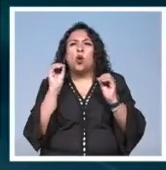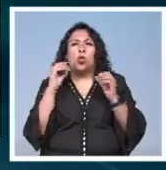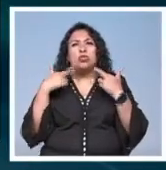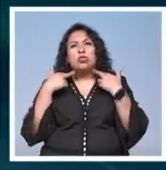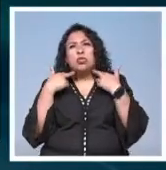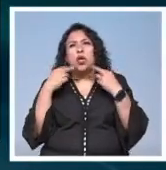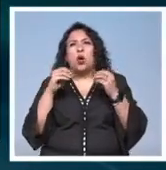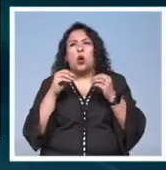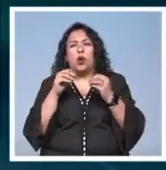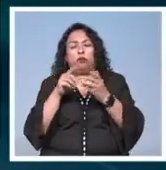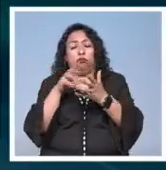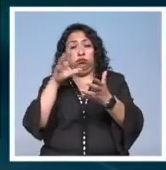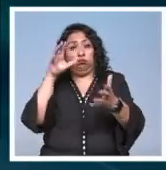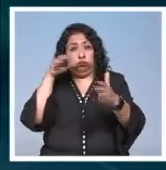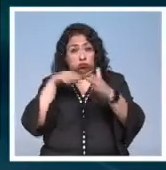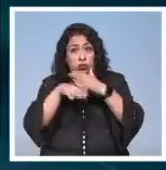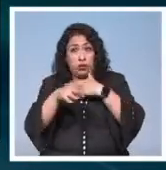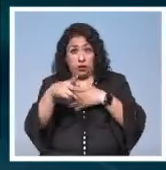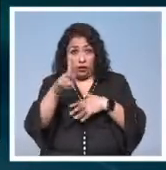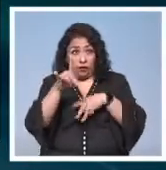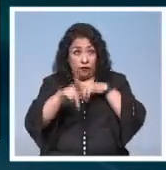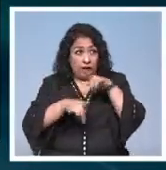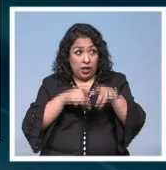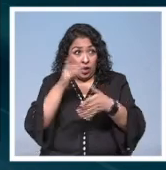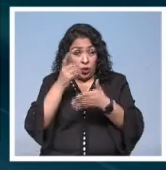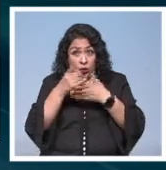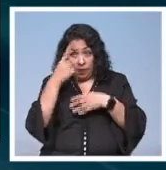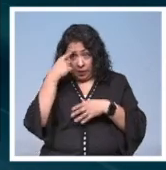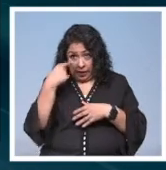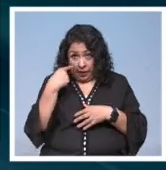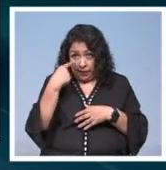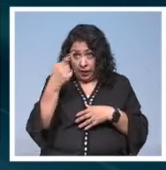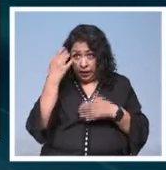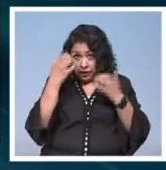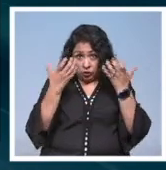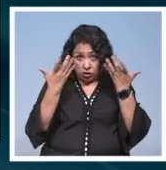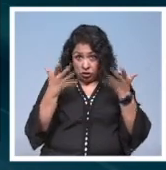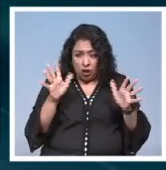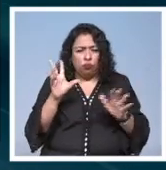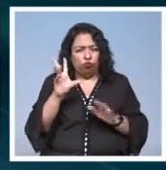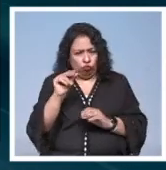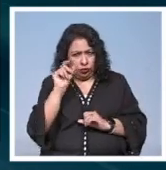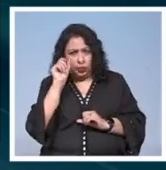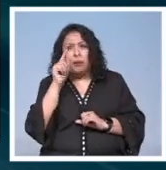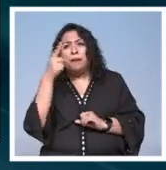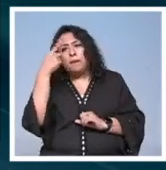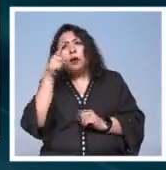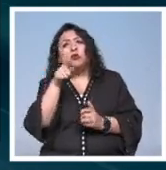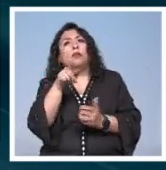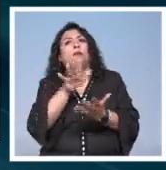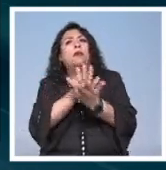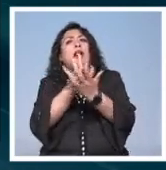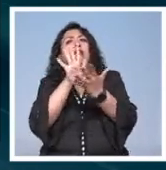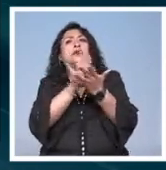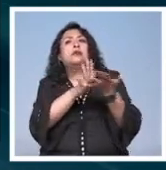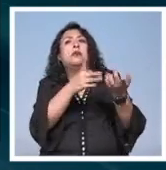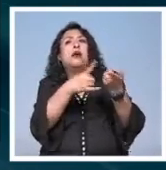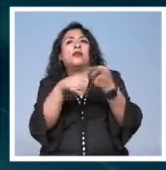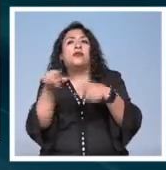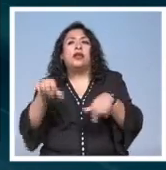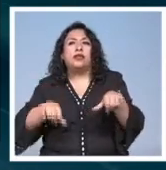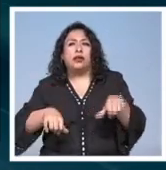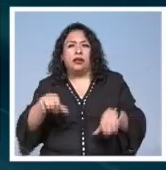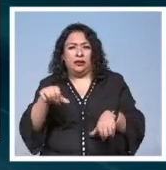realidad aumentada pero la Feria no solo está para que veas las exposiciones sino para que participes en sus diferentes